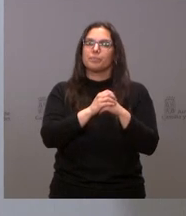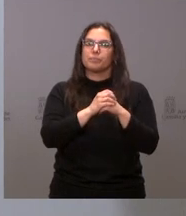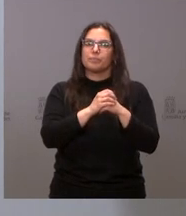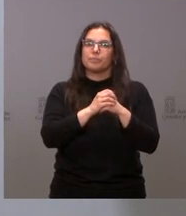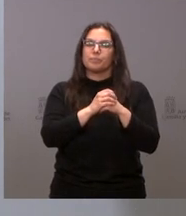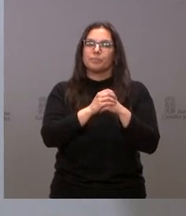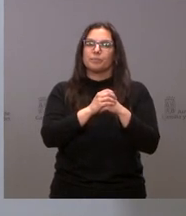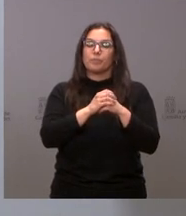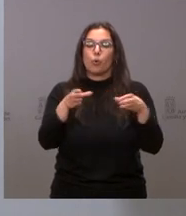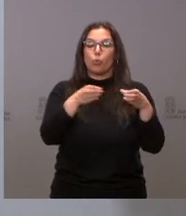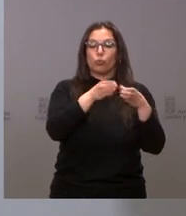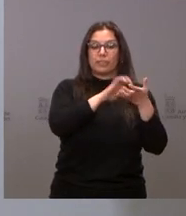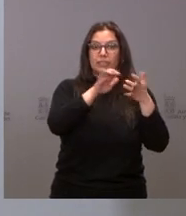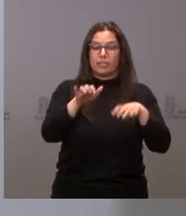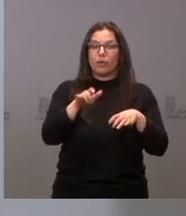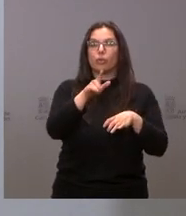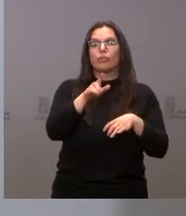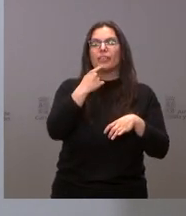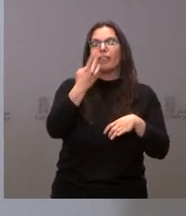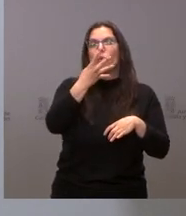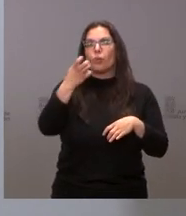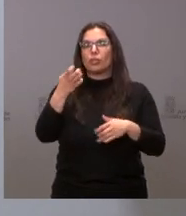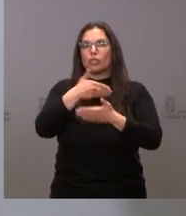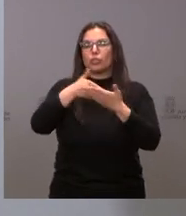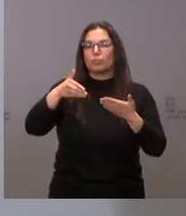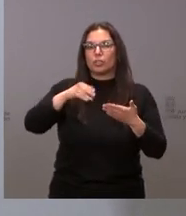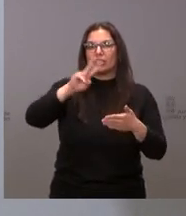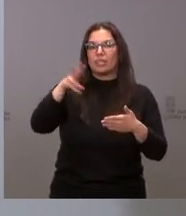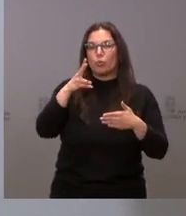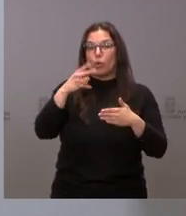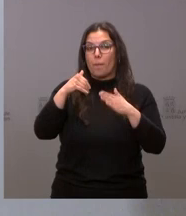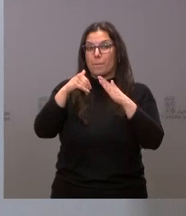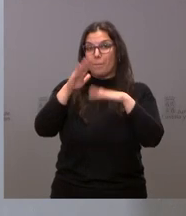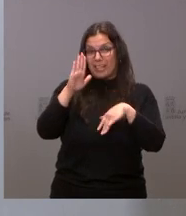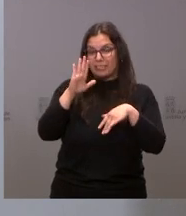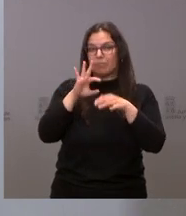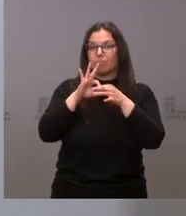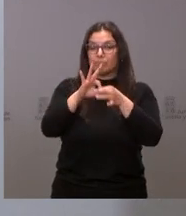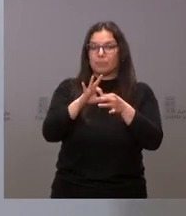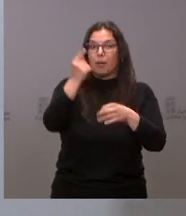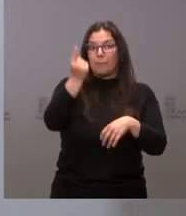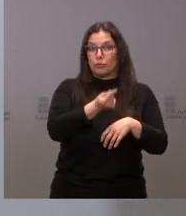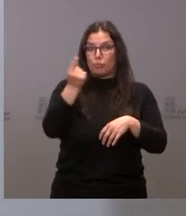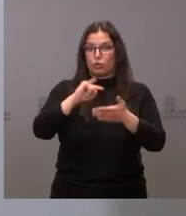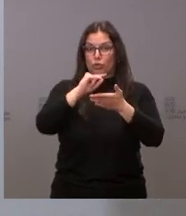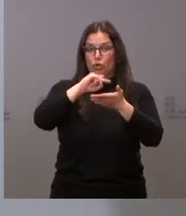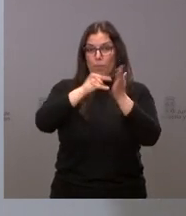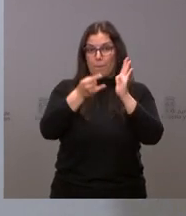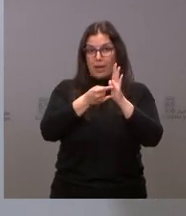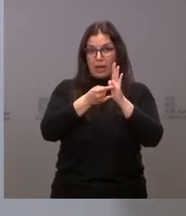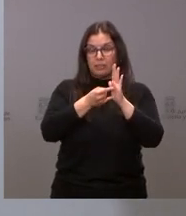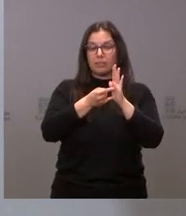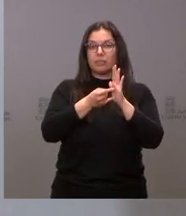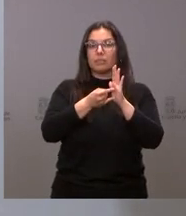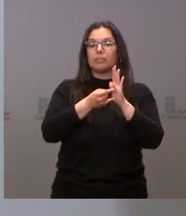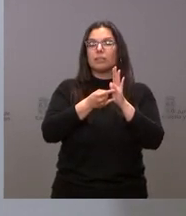la Junta los más de 400 millones de euros en los que está presupuestado el plan. Y luego, si nos podría